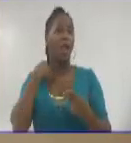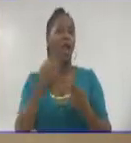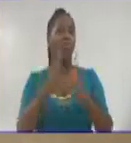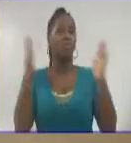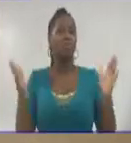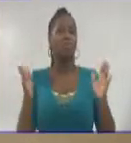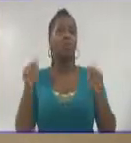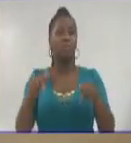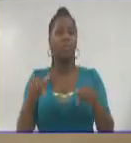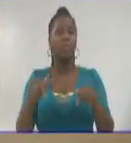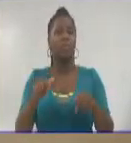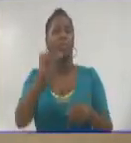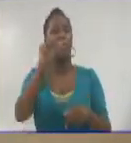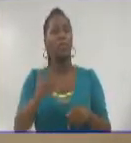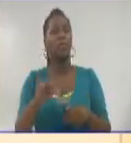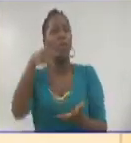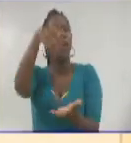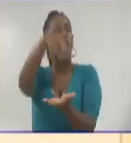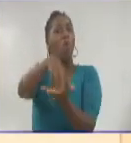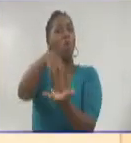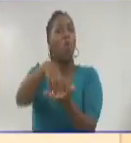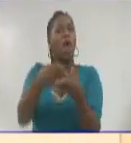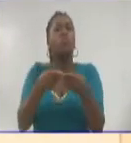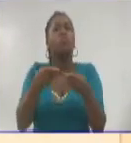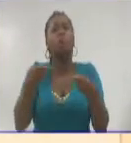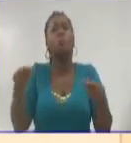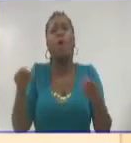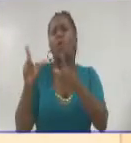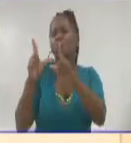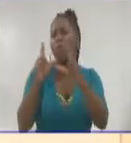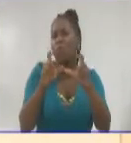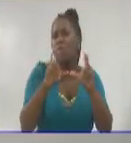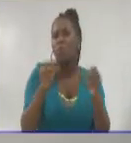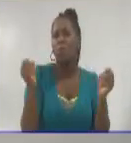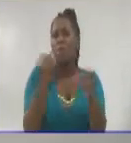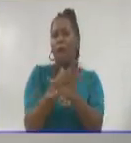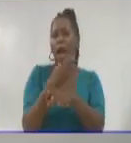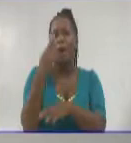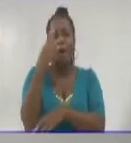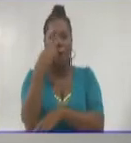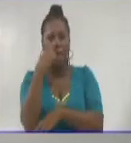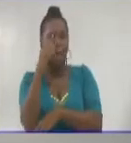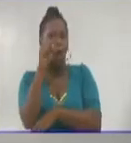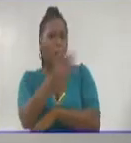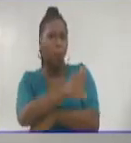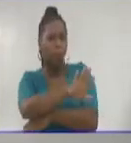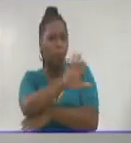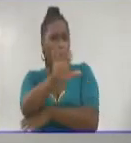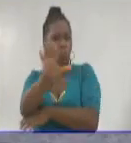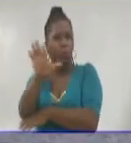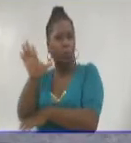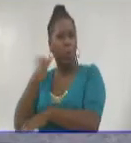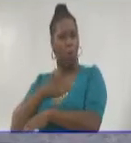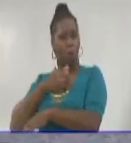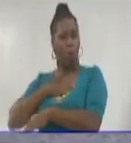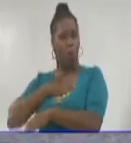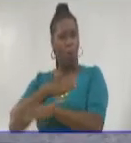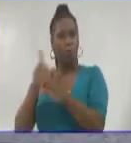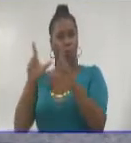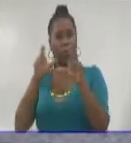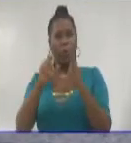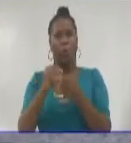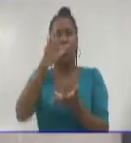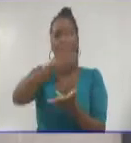Gutiérrez presentó Ciudad Sutil, un compendio de fotografías en blanco y negro que detallan una visión muy propia del autor de la urbe